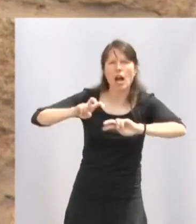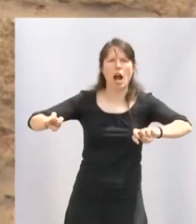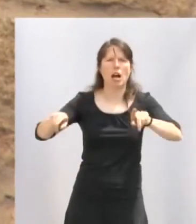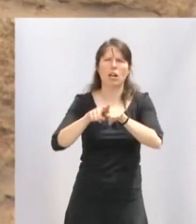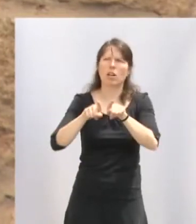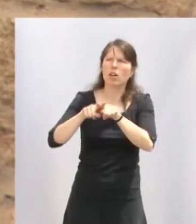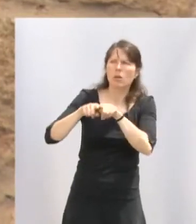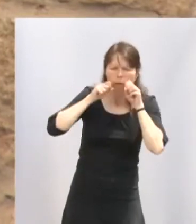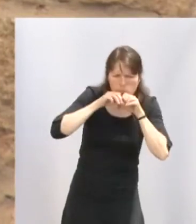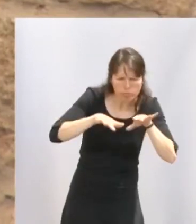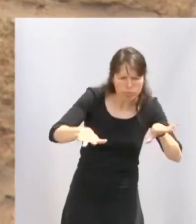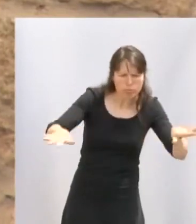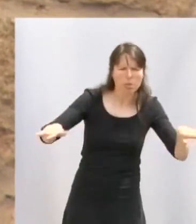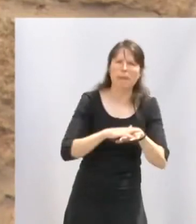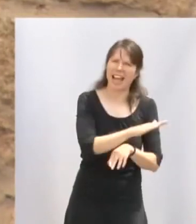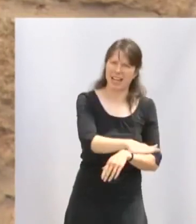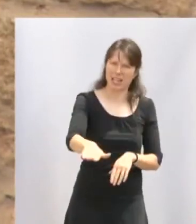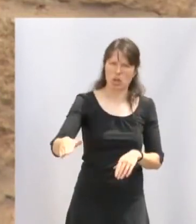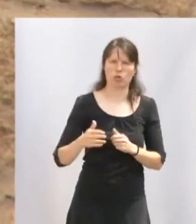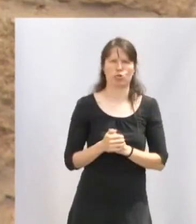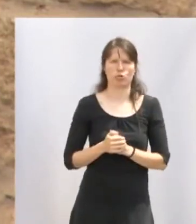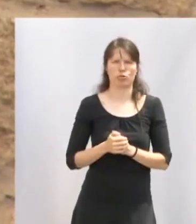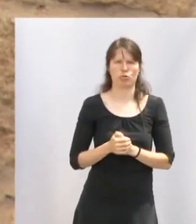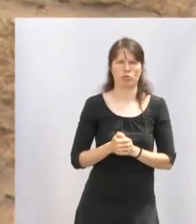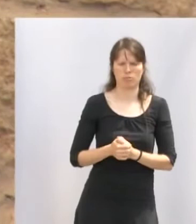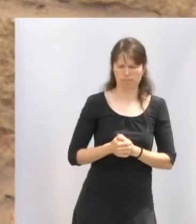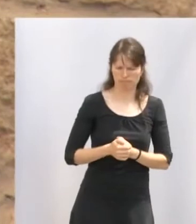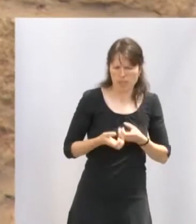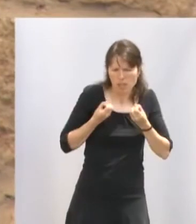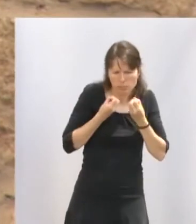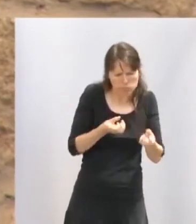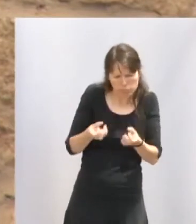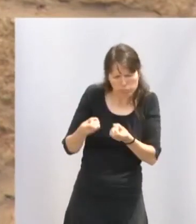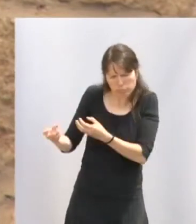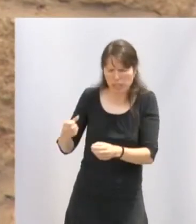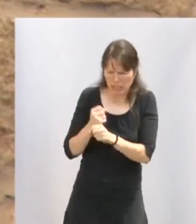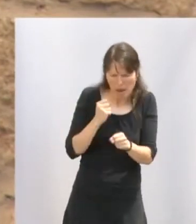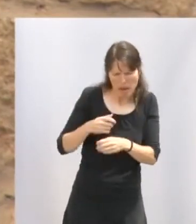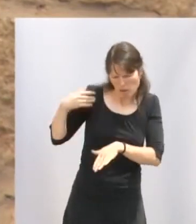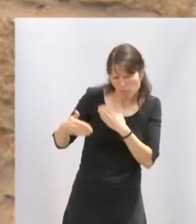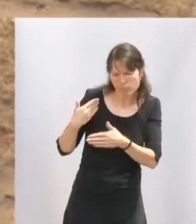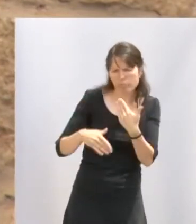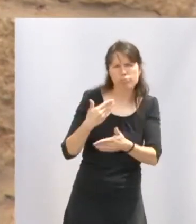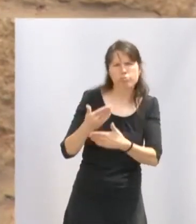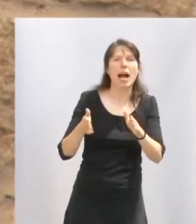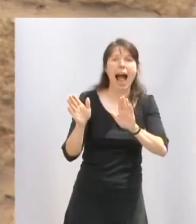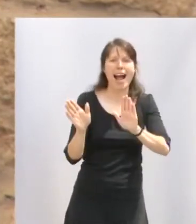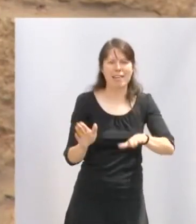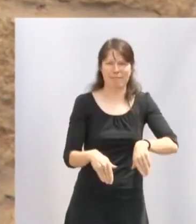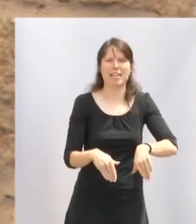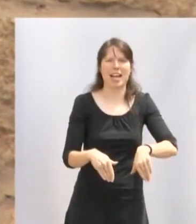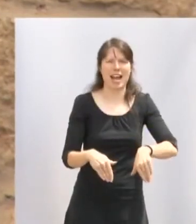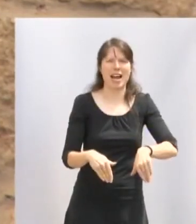saber a los más pequeños. Quedan reflejadas, recompensadas y reconocidas en los apenas tres o cuatro minutos